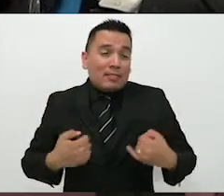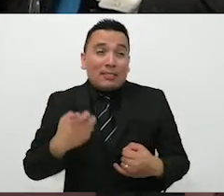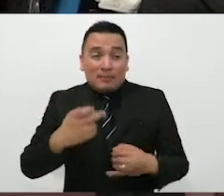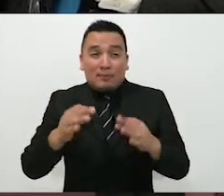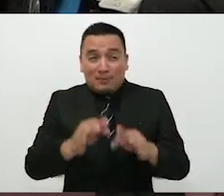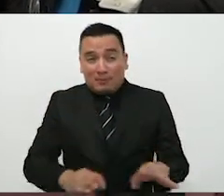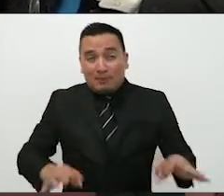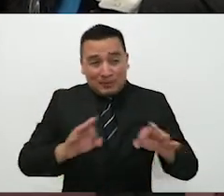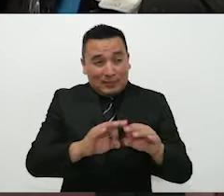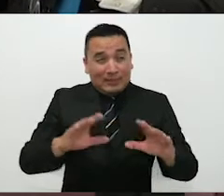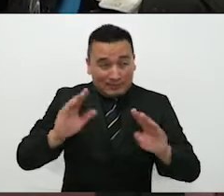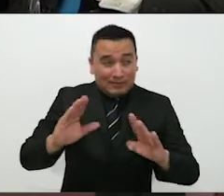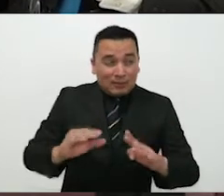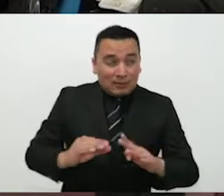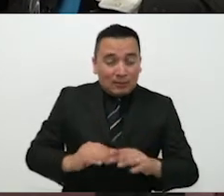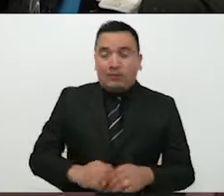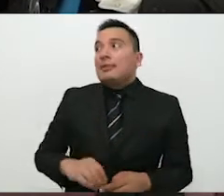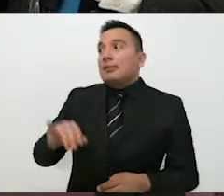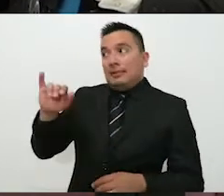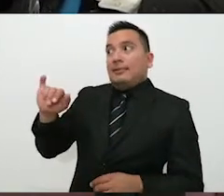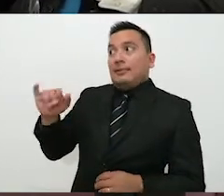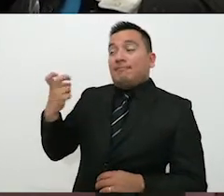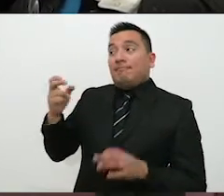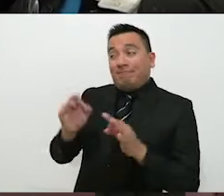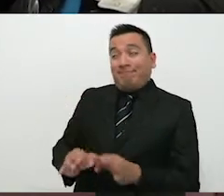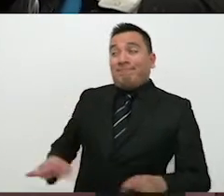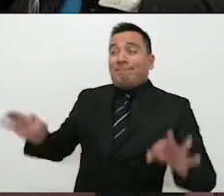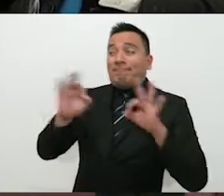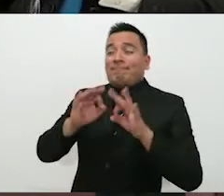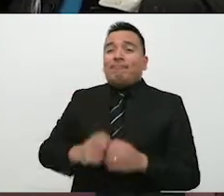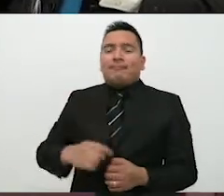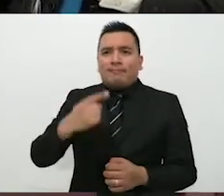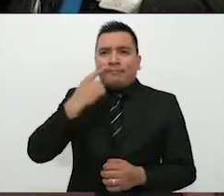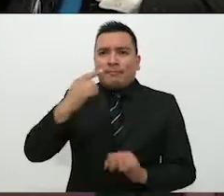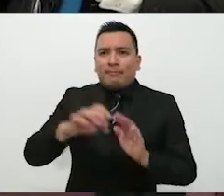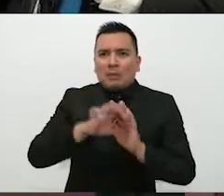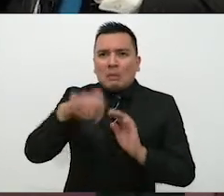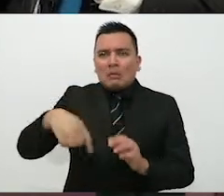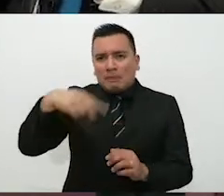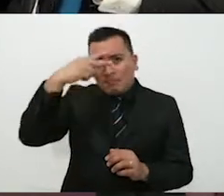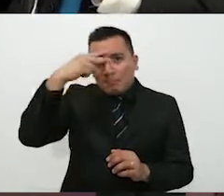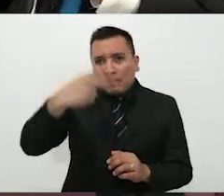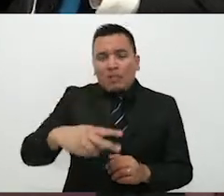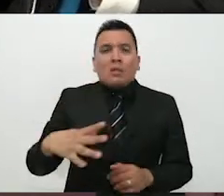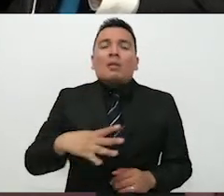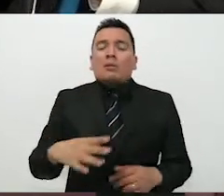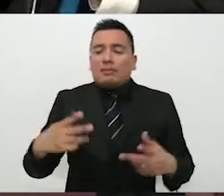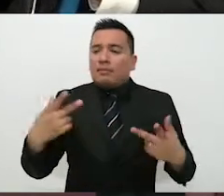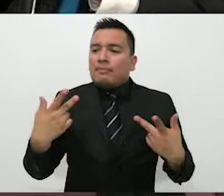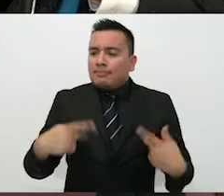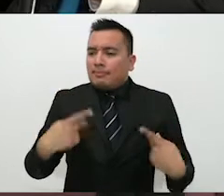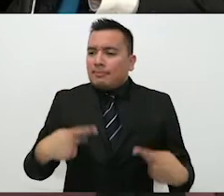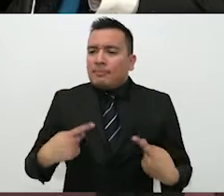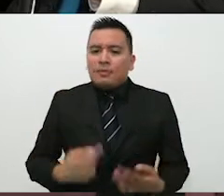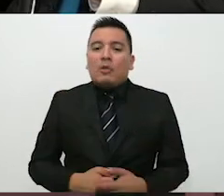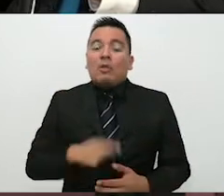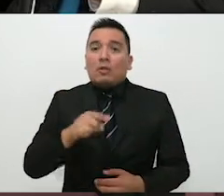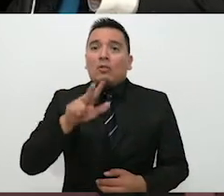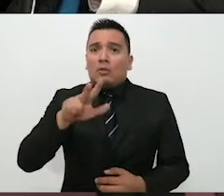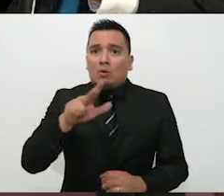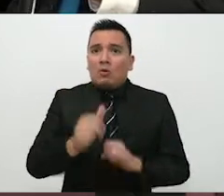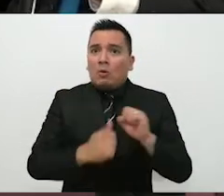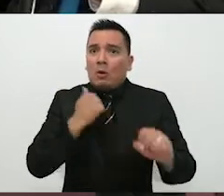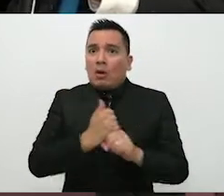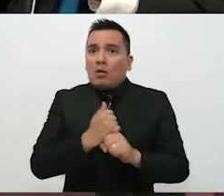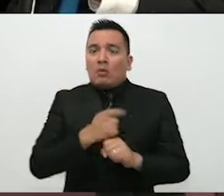papel importantísimo. Así es. Fíjate que, por ejemplo, en México la ciudadanía se adquiere a los 18 años.